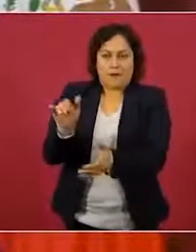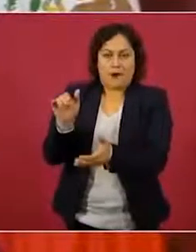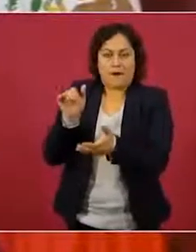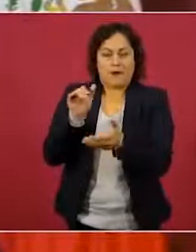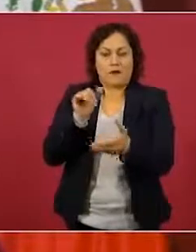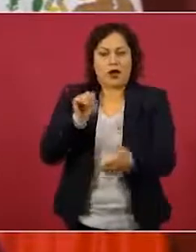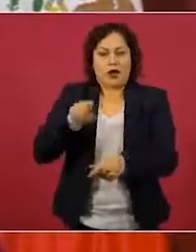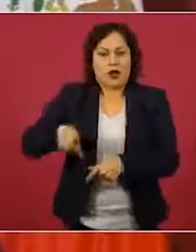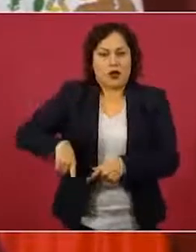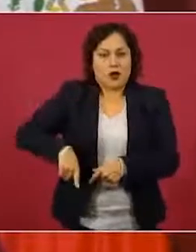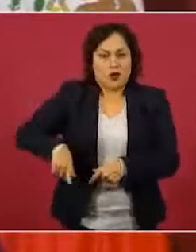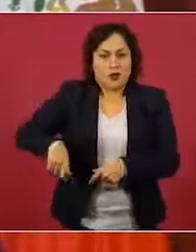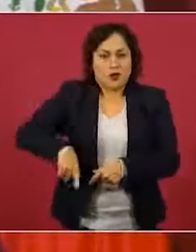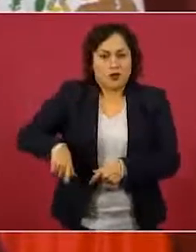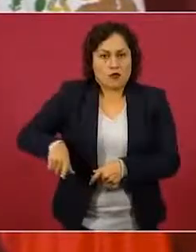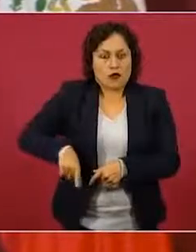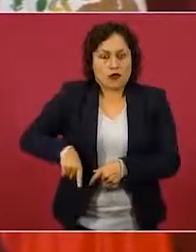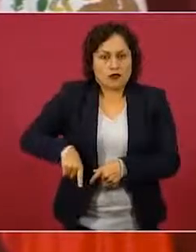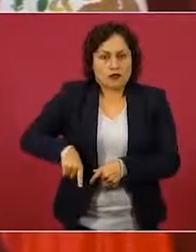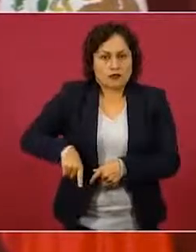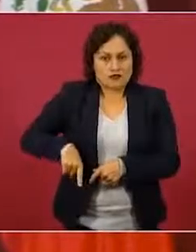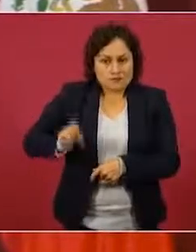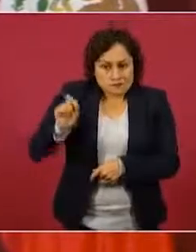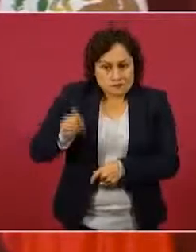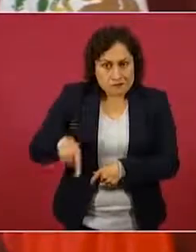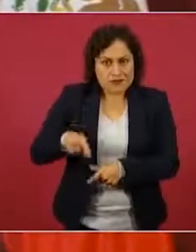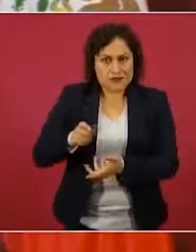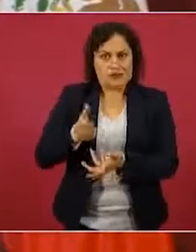es dinero del pueblo, es presupuesto público.